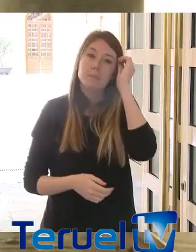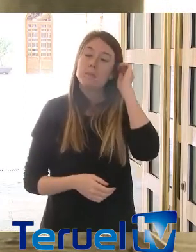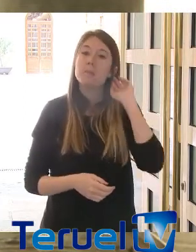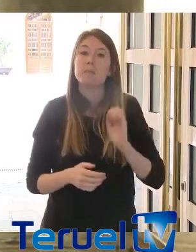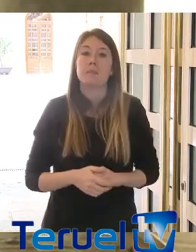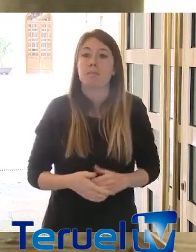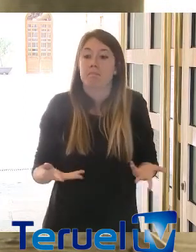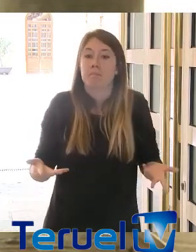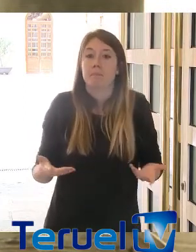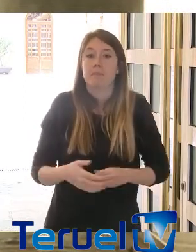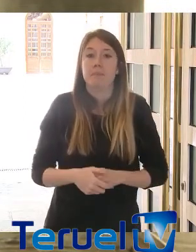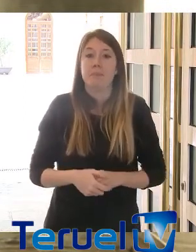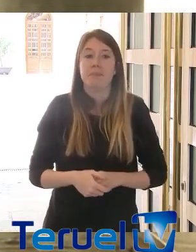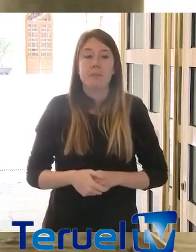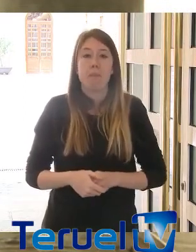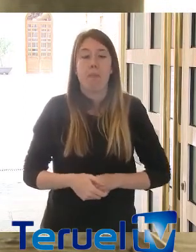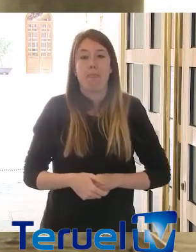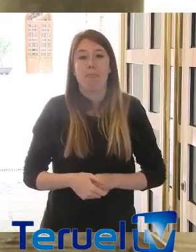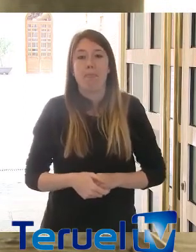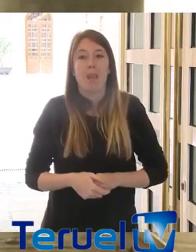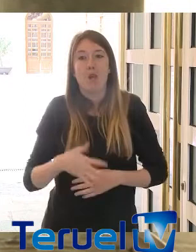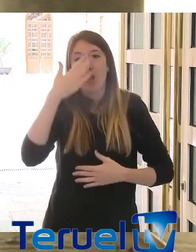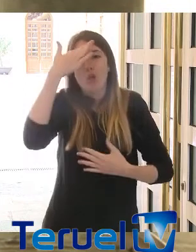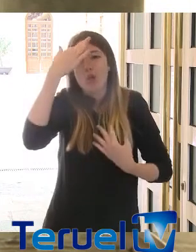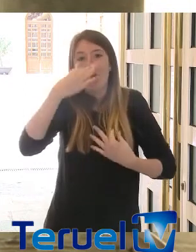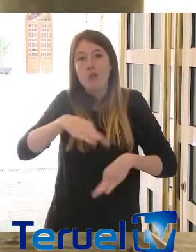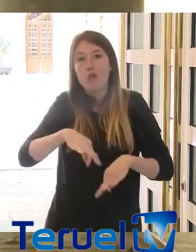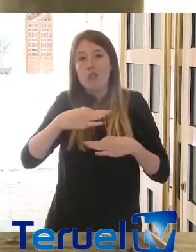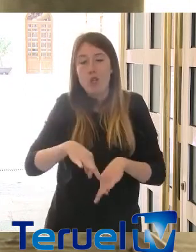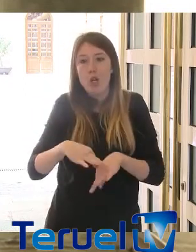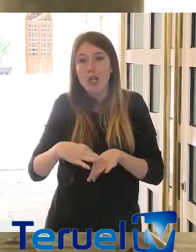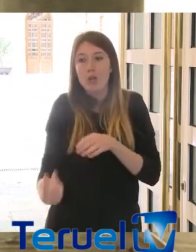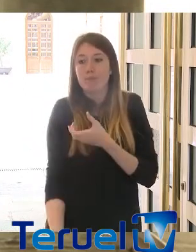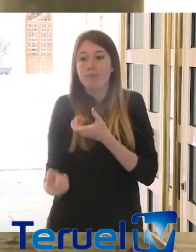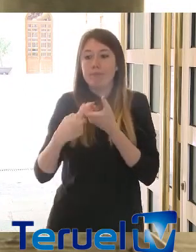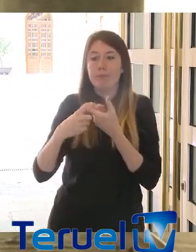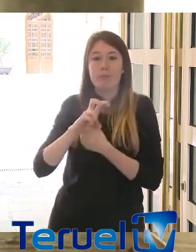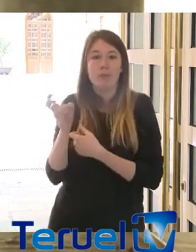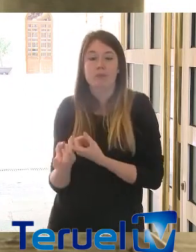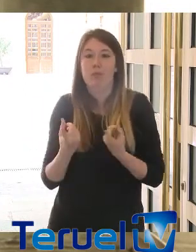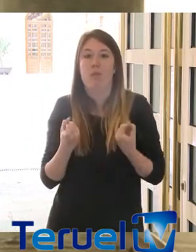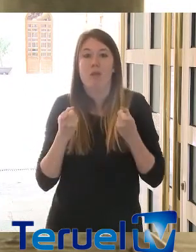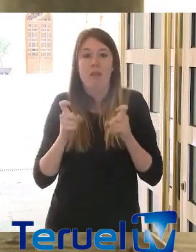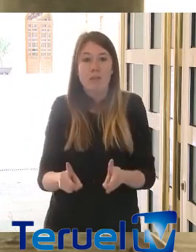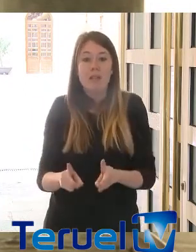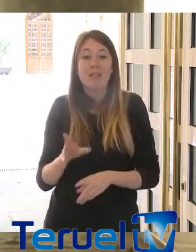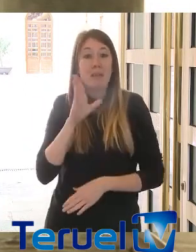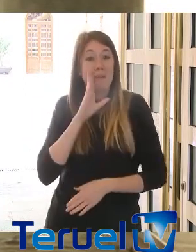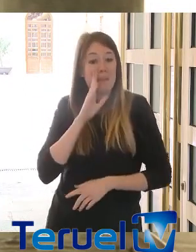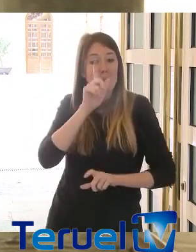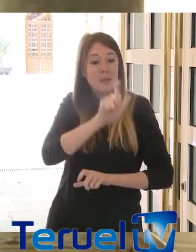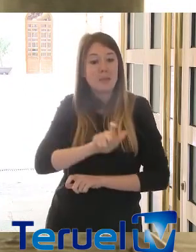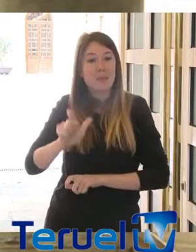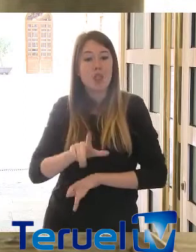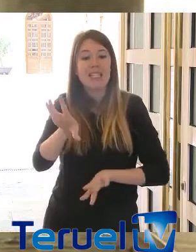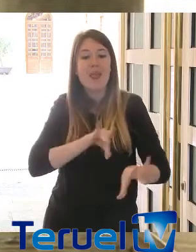ningún tipo de sentido ampliar esa participación. Estos son los actores que van a tomar decisiones en